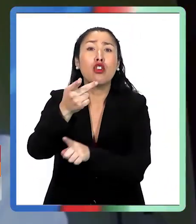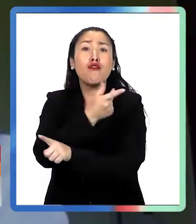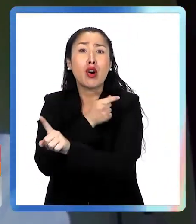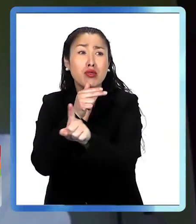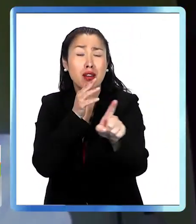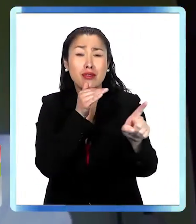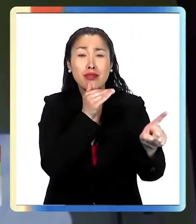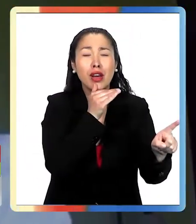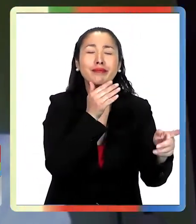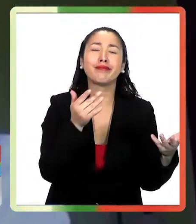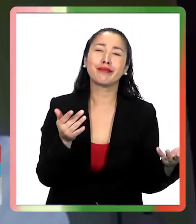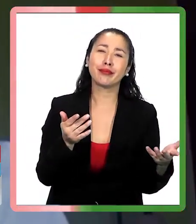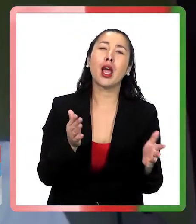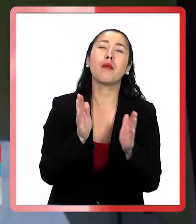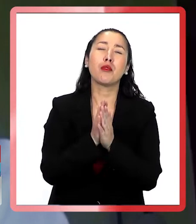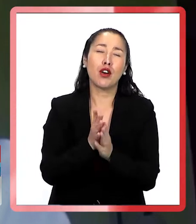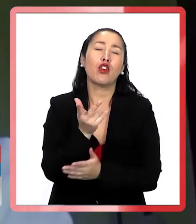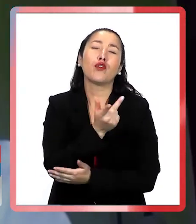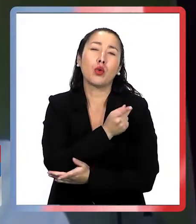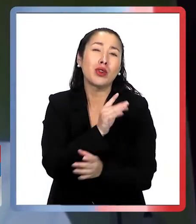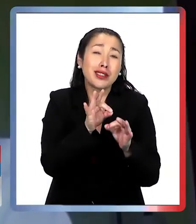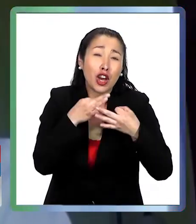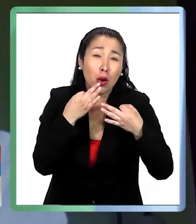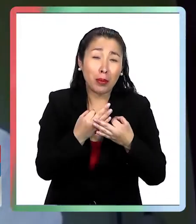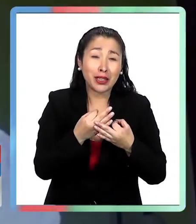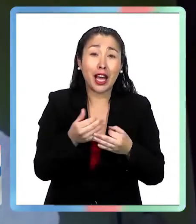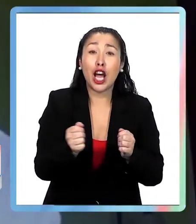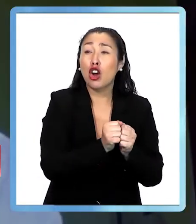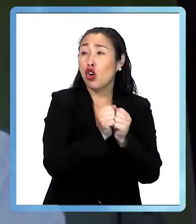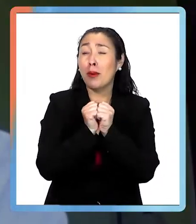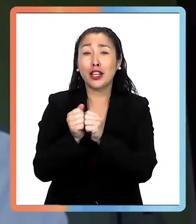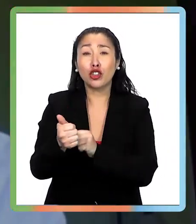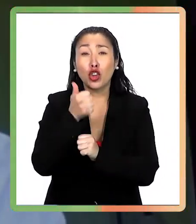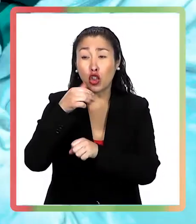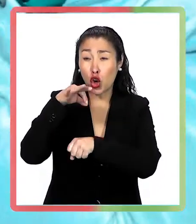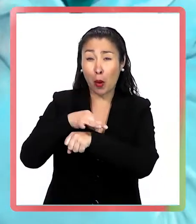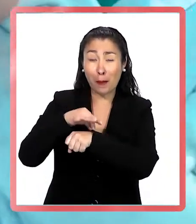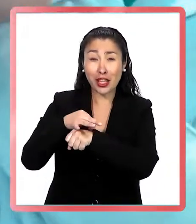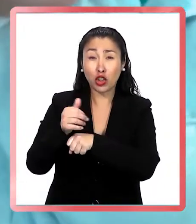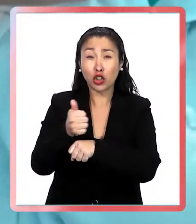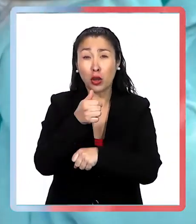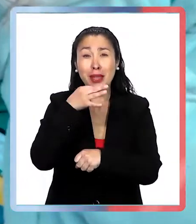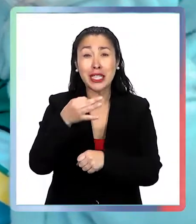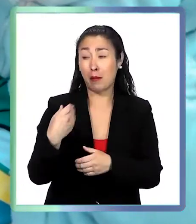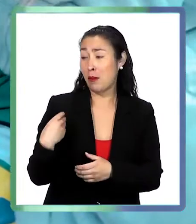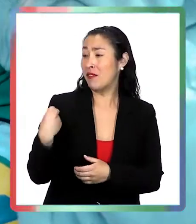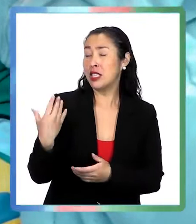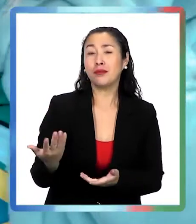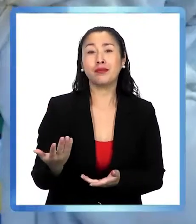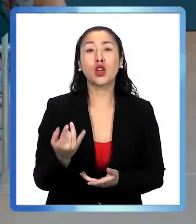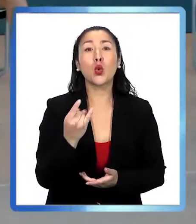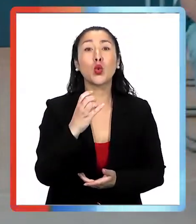si alguno de ustedes no se ha vacunado todavía, complete su vacunación. Todos los compañeros de intensivo, todos los médicos de intensivo me dicen, pucha